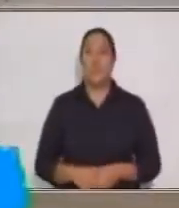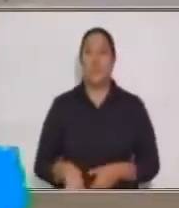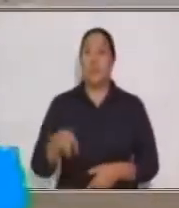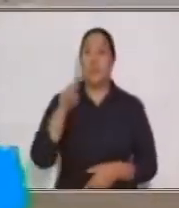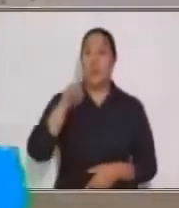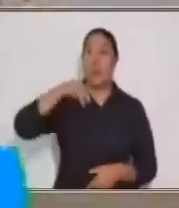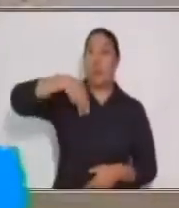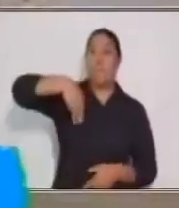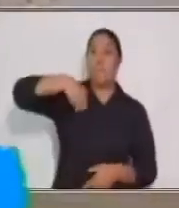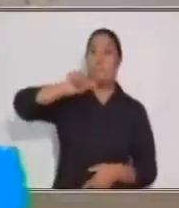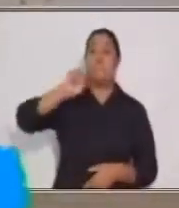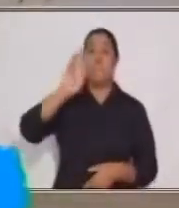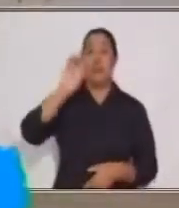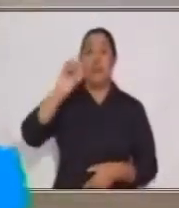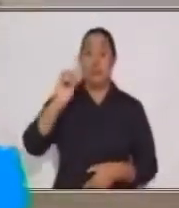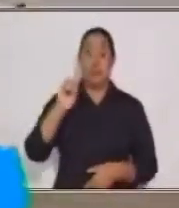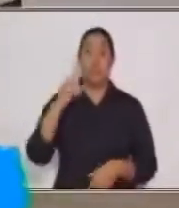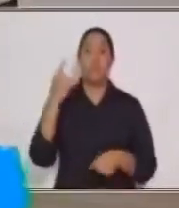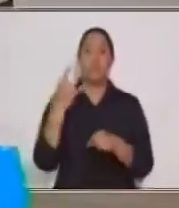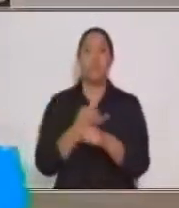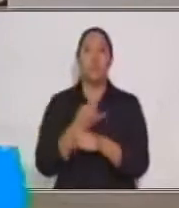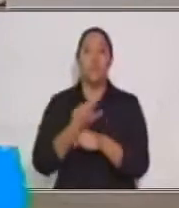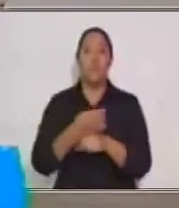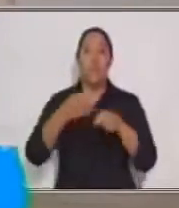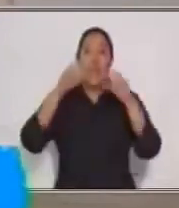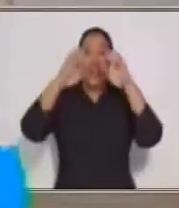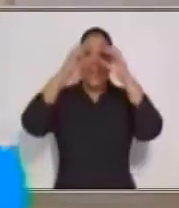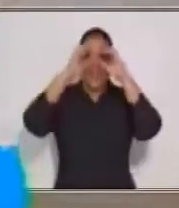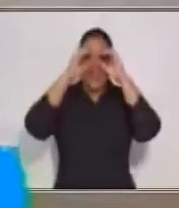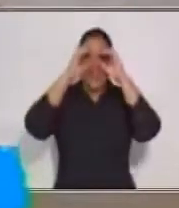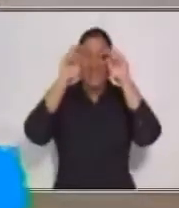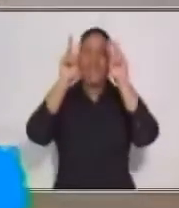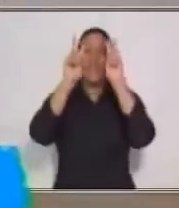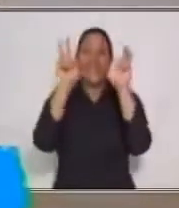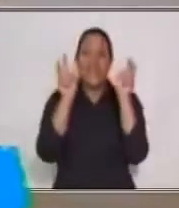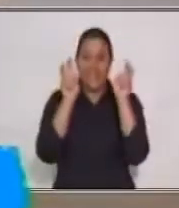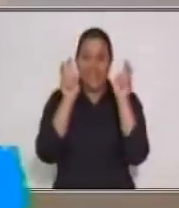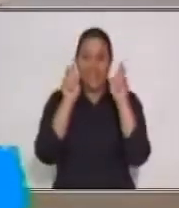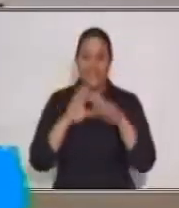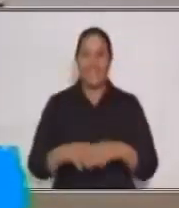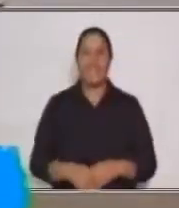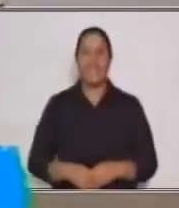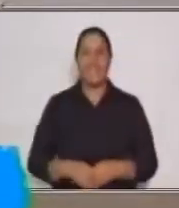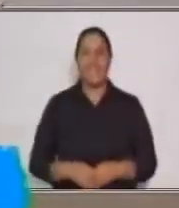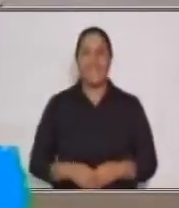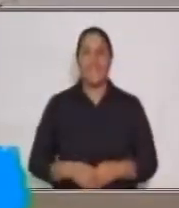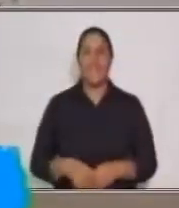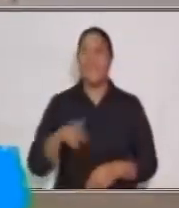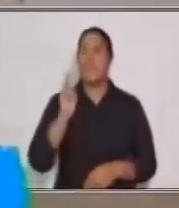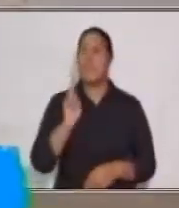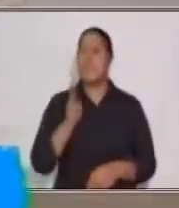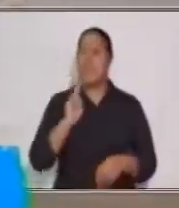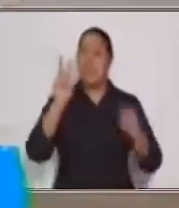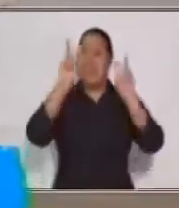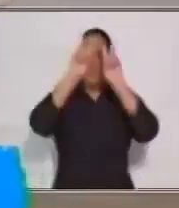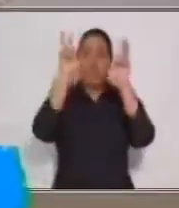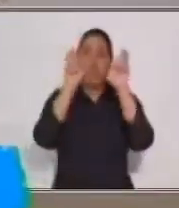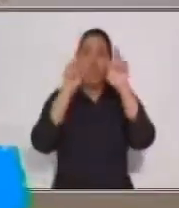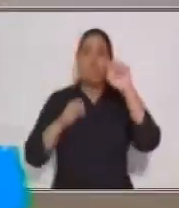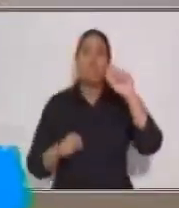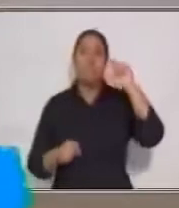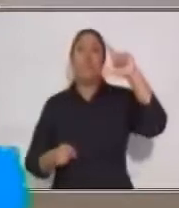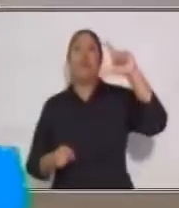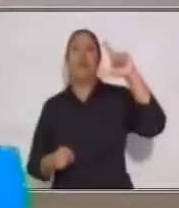Marco usa lentes. Ese es el título de nuestro cuento. Si empezamos un título, lo empezamos con mayúscula.